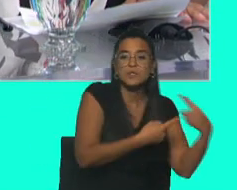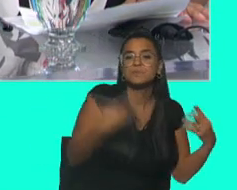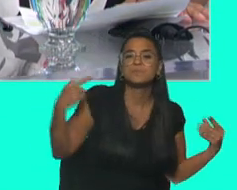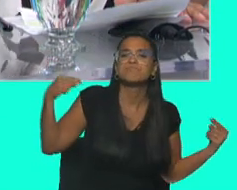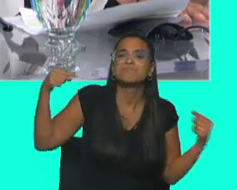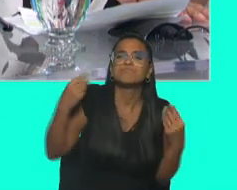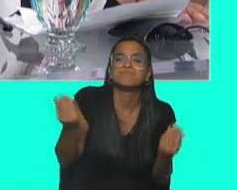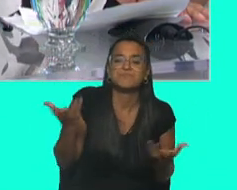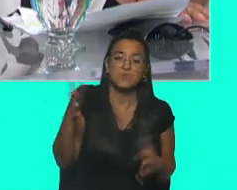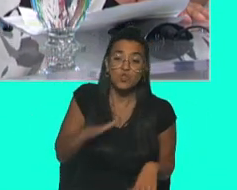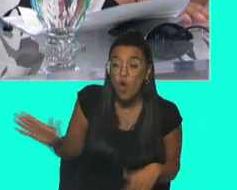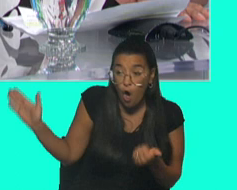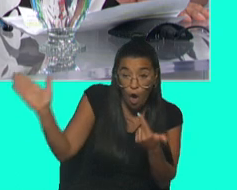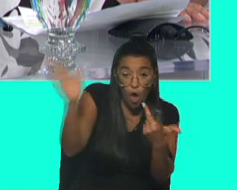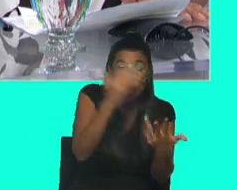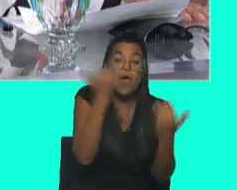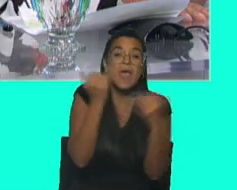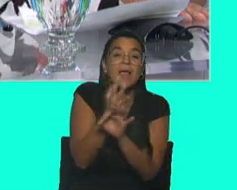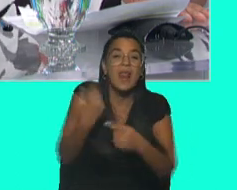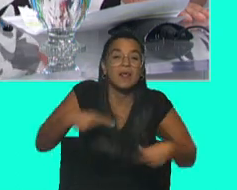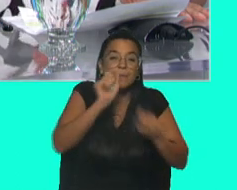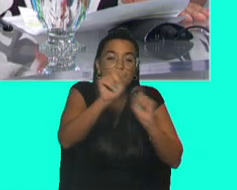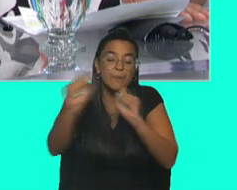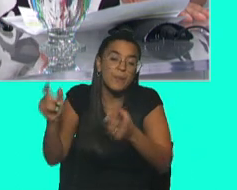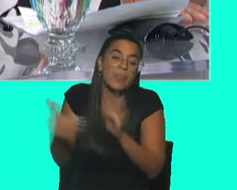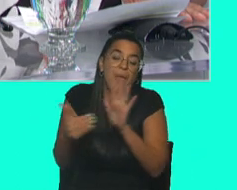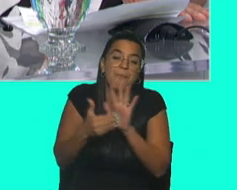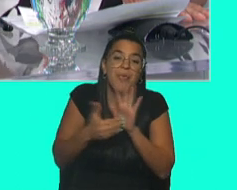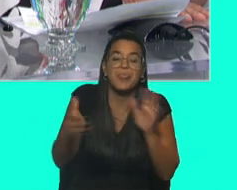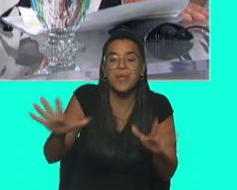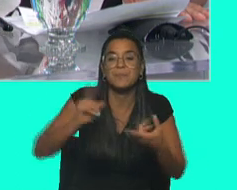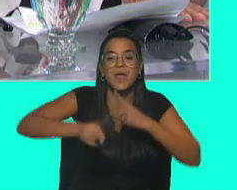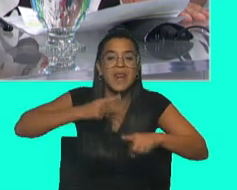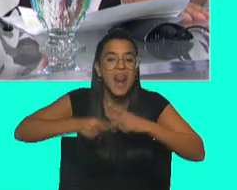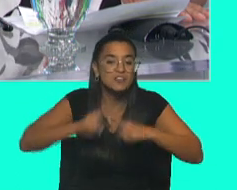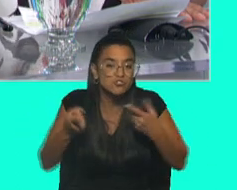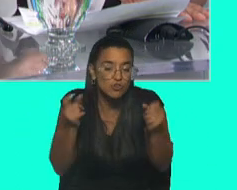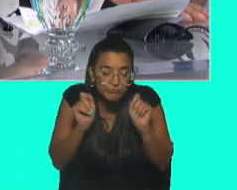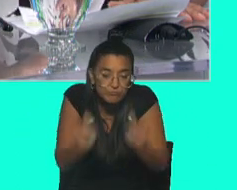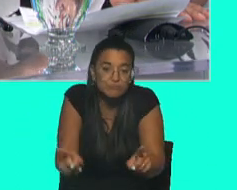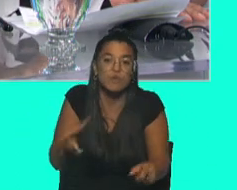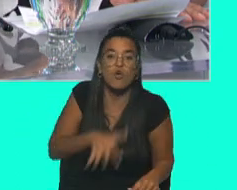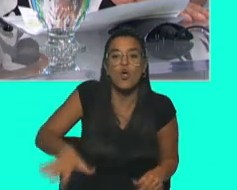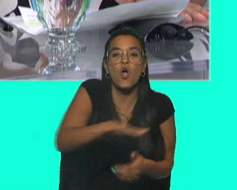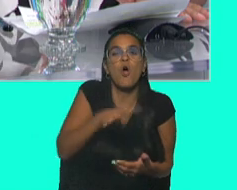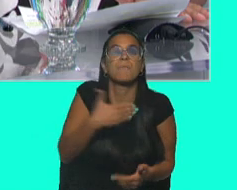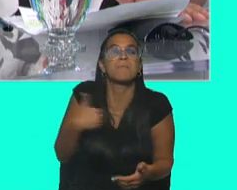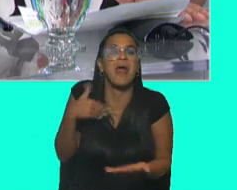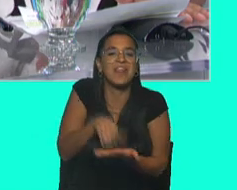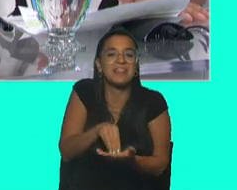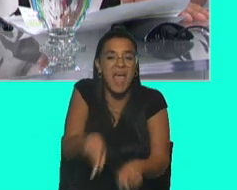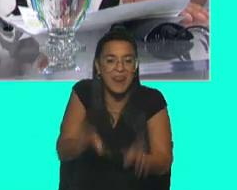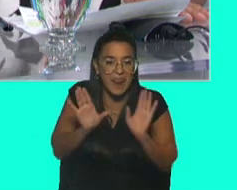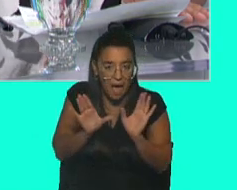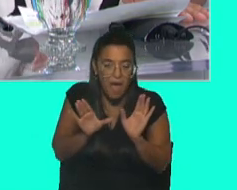indígenas del mundo tienen características especiales dentro de su diversidad, que es la relación espiritual con la madre tierra. En